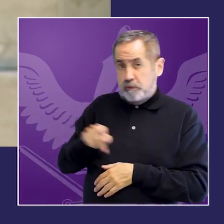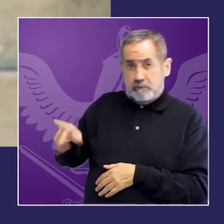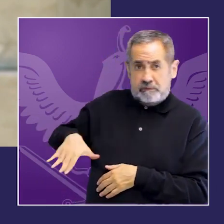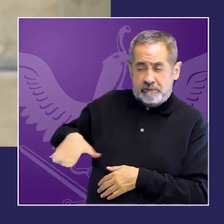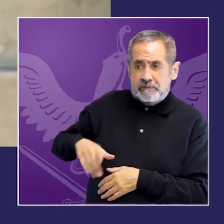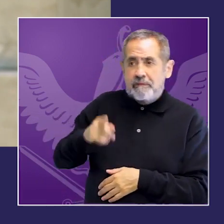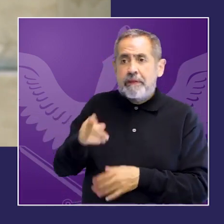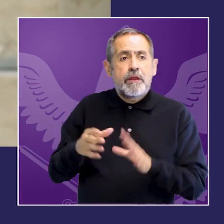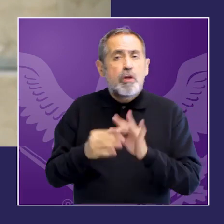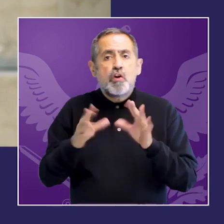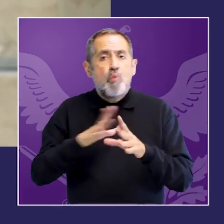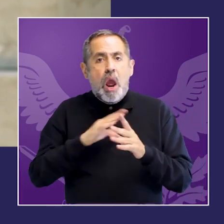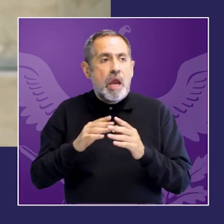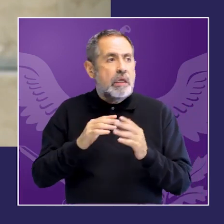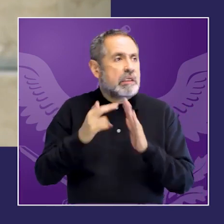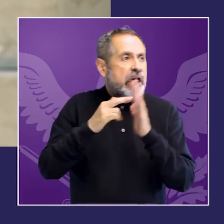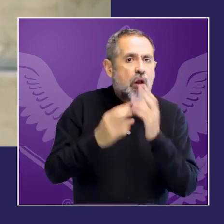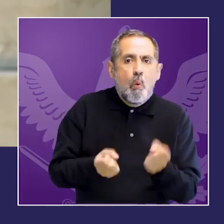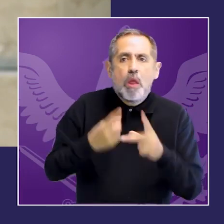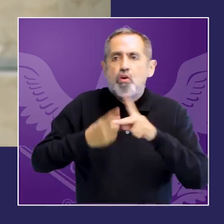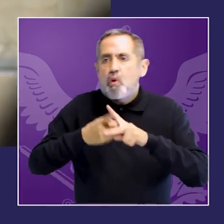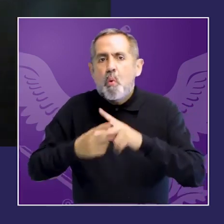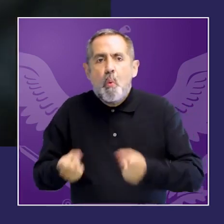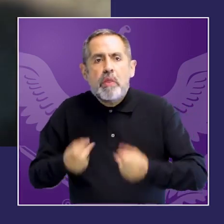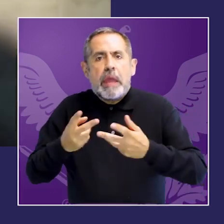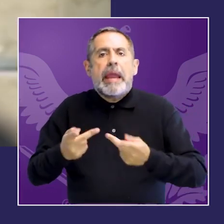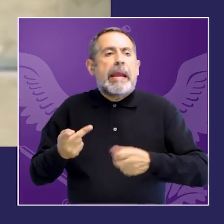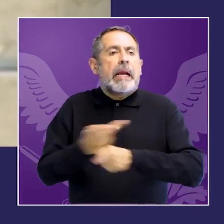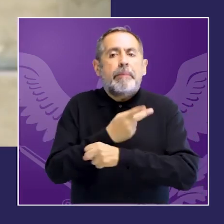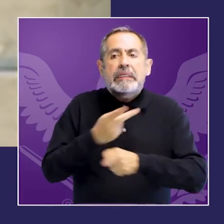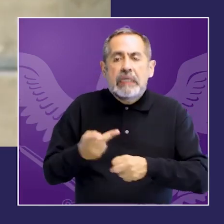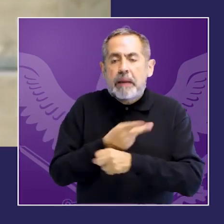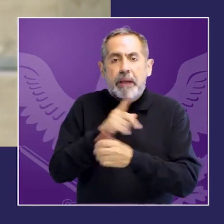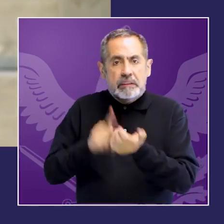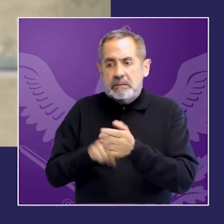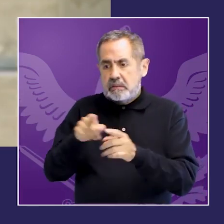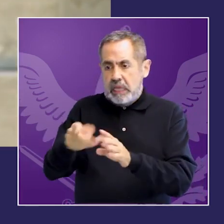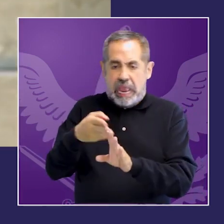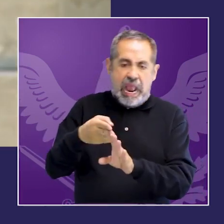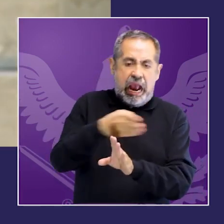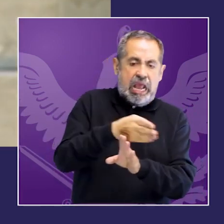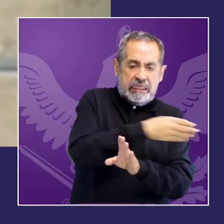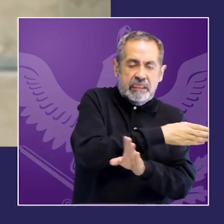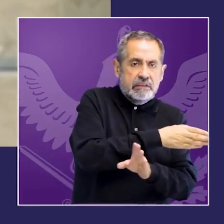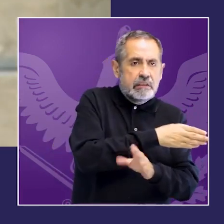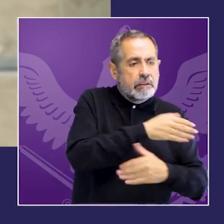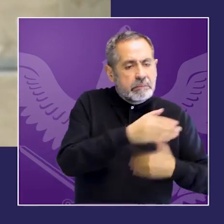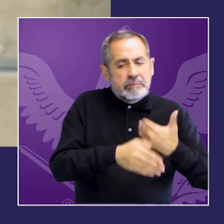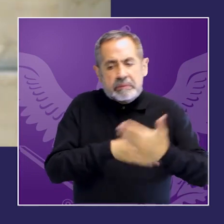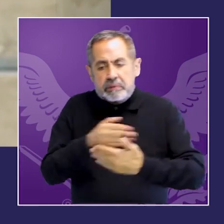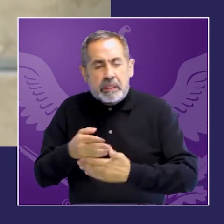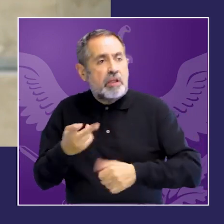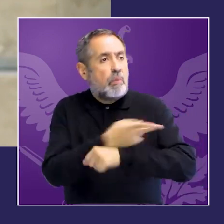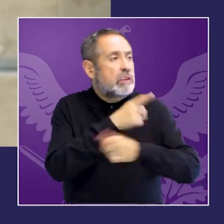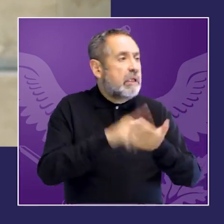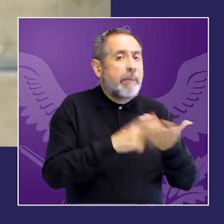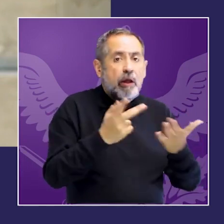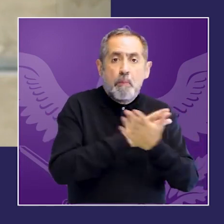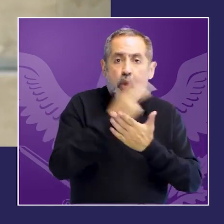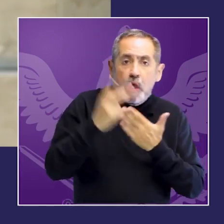no hay medición acerca de qué es lo que sucede con las personas que pasan por esos programas entonces